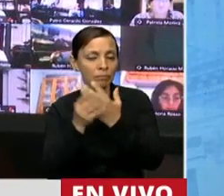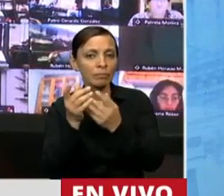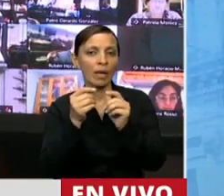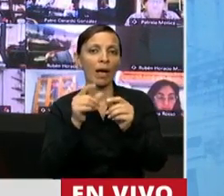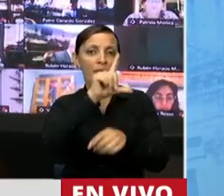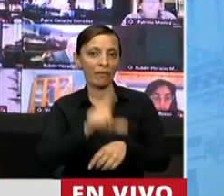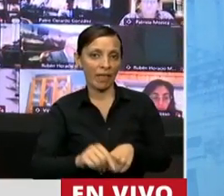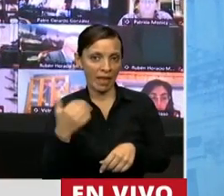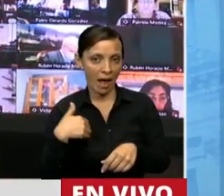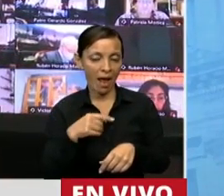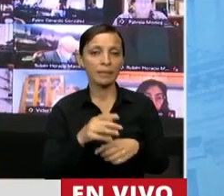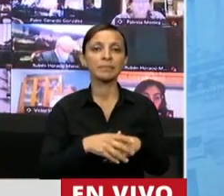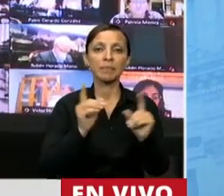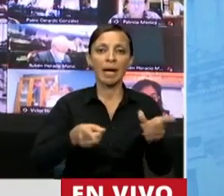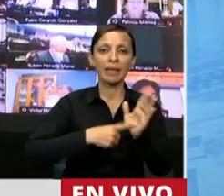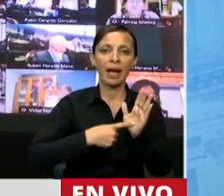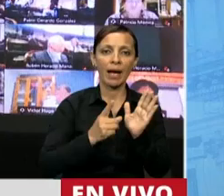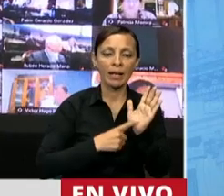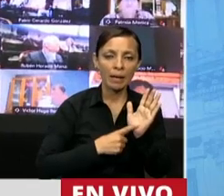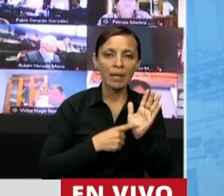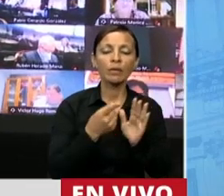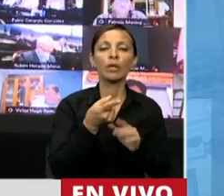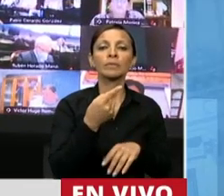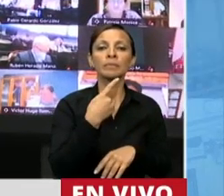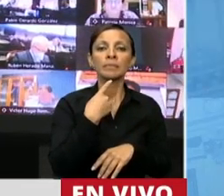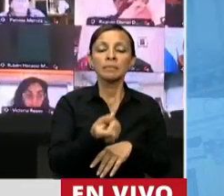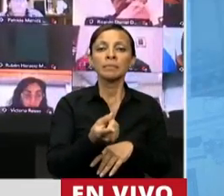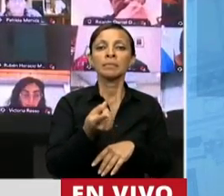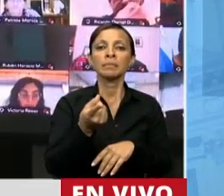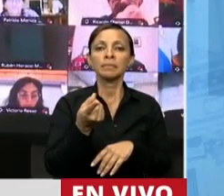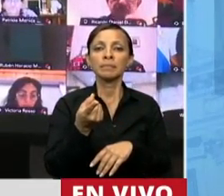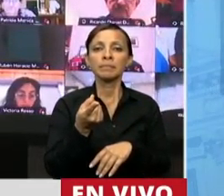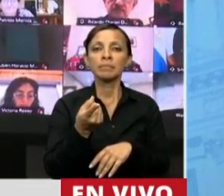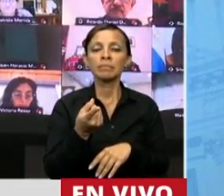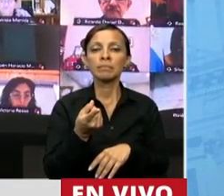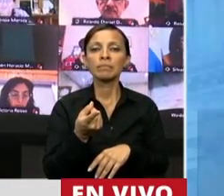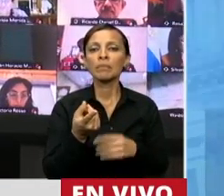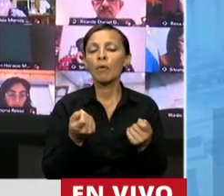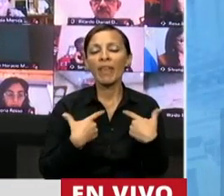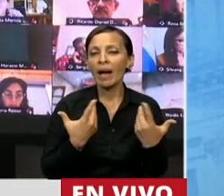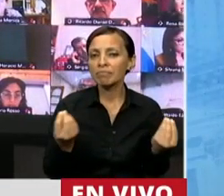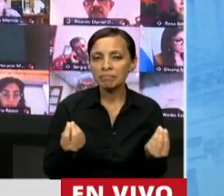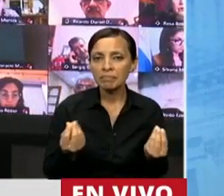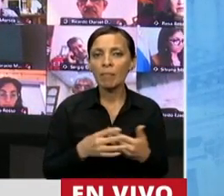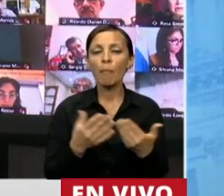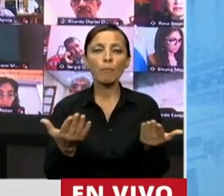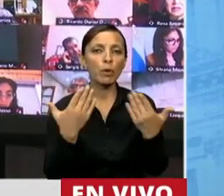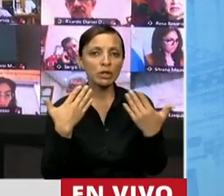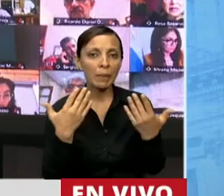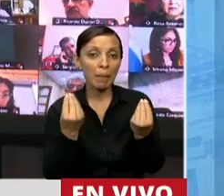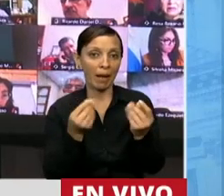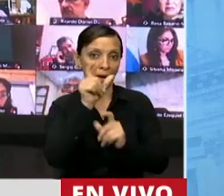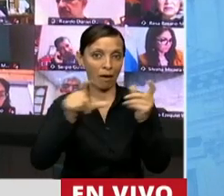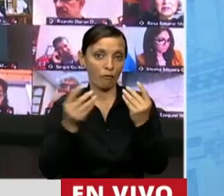estipula la norma nos da nada más ni nada menos brindarnos la posibilidad que los